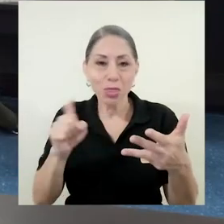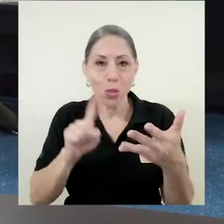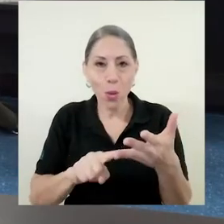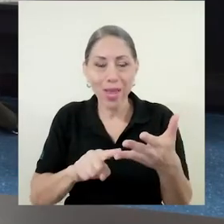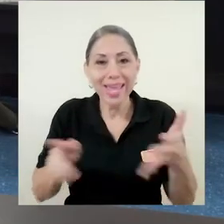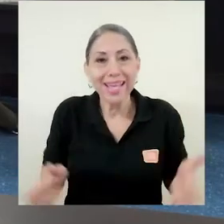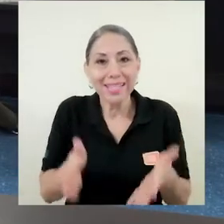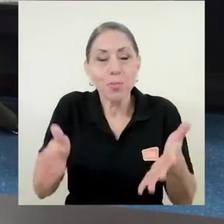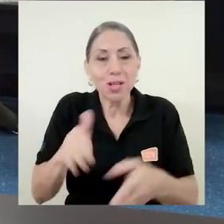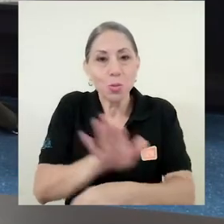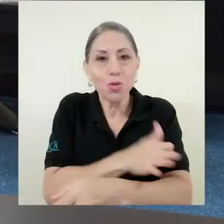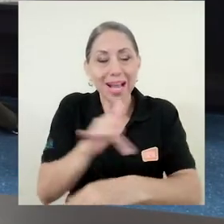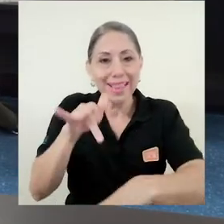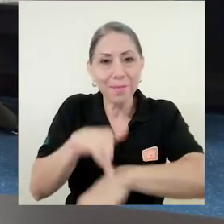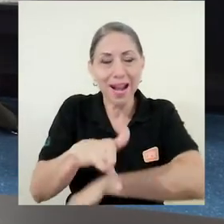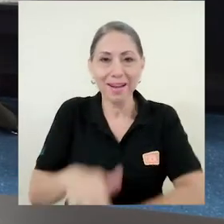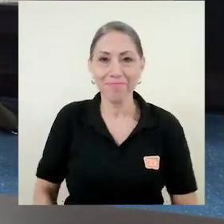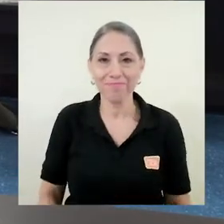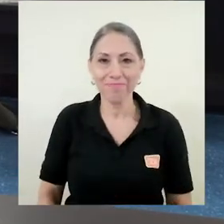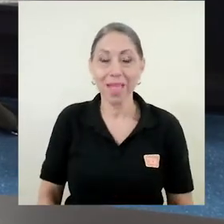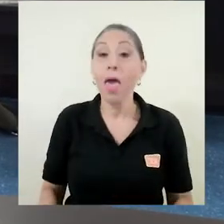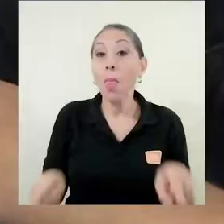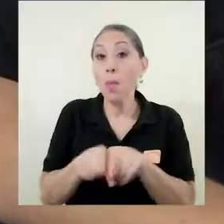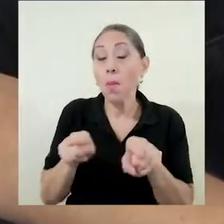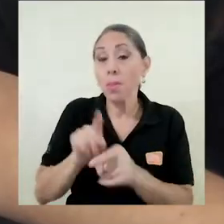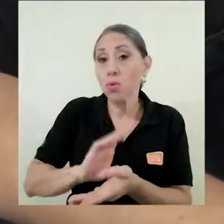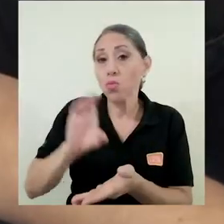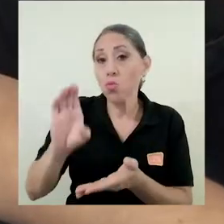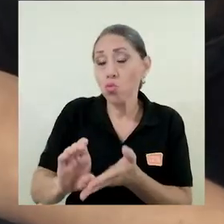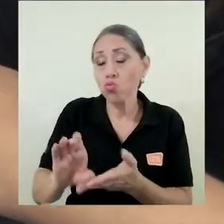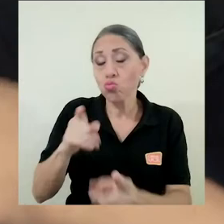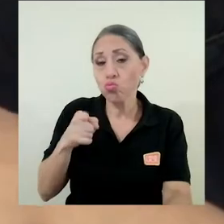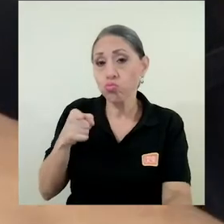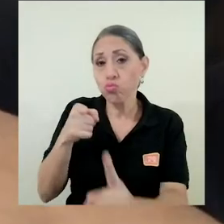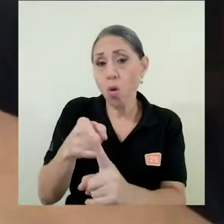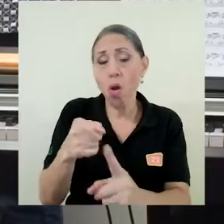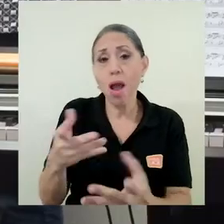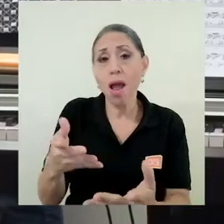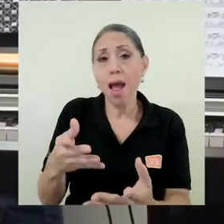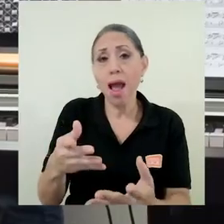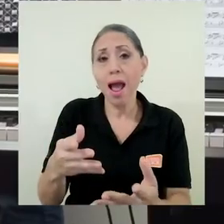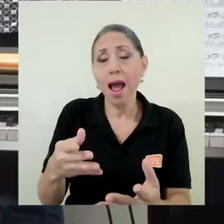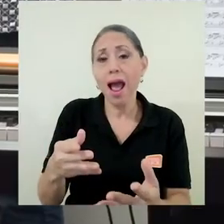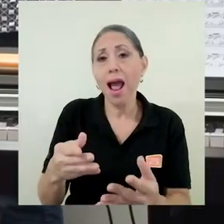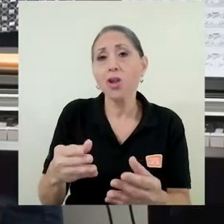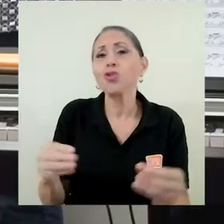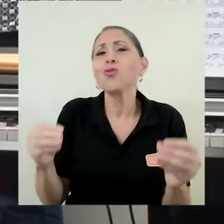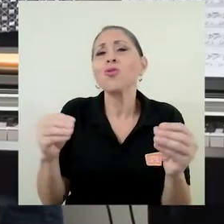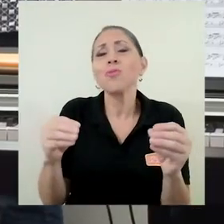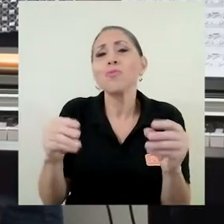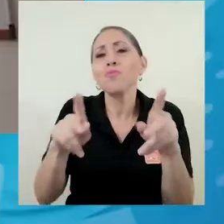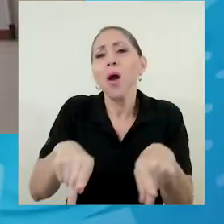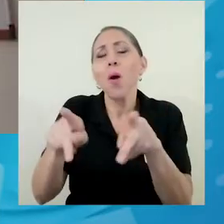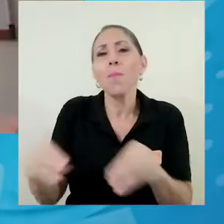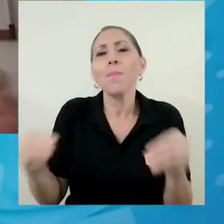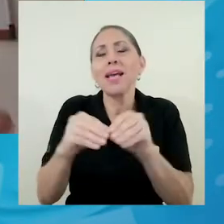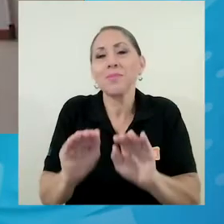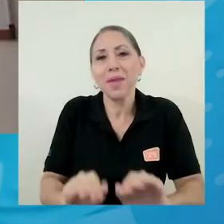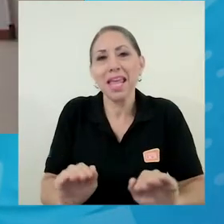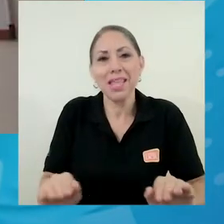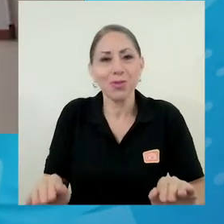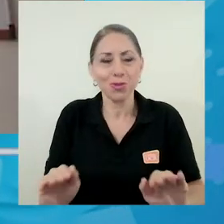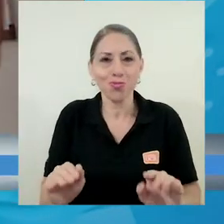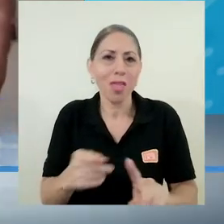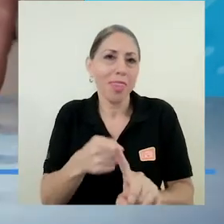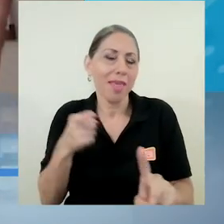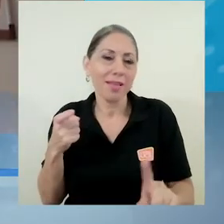estimulación musical temprana. Adicionalmente tenemos algunos cursos que están dirigidos a los más pequeños, a